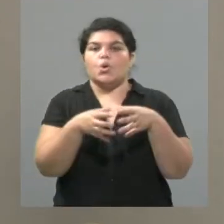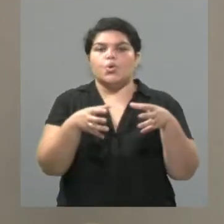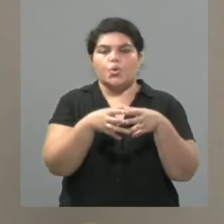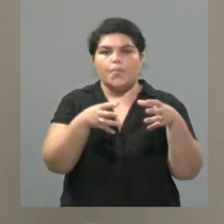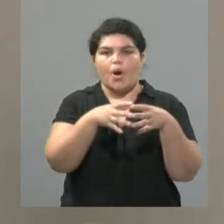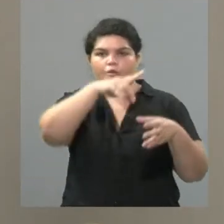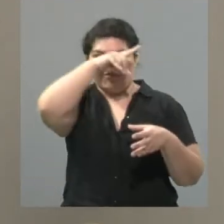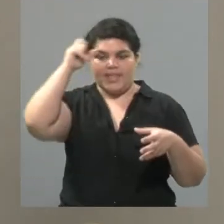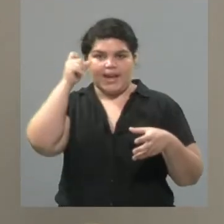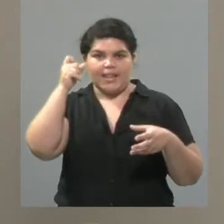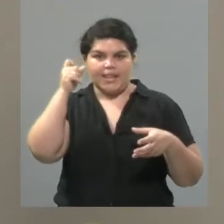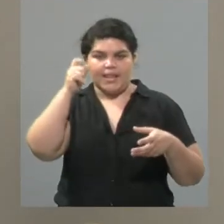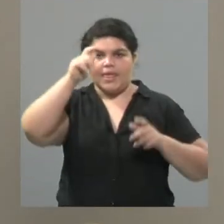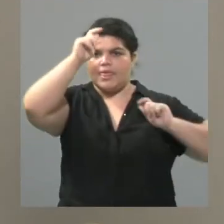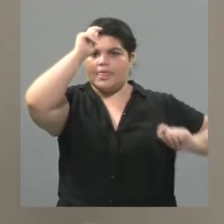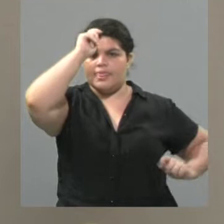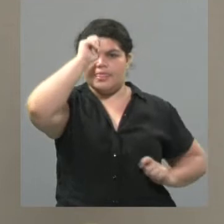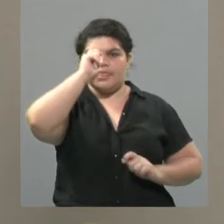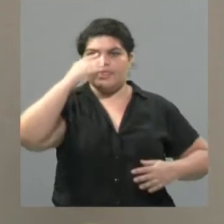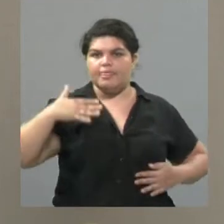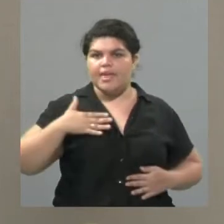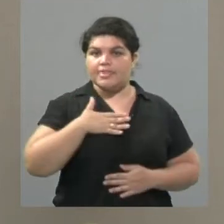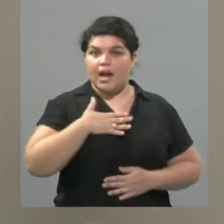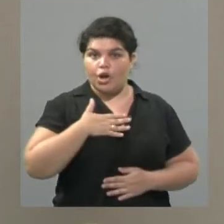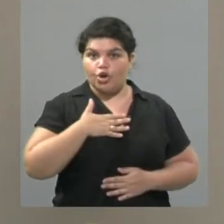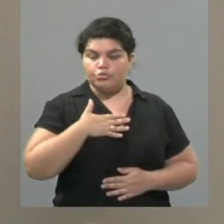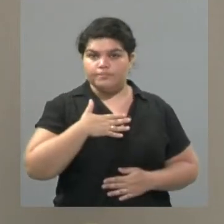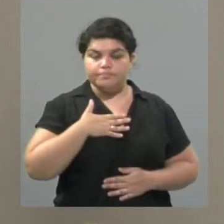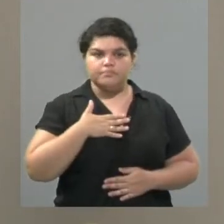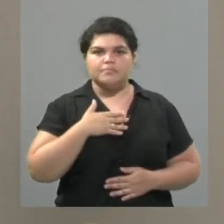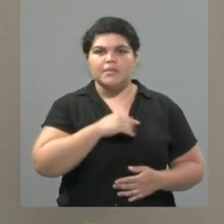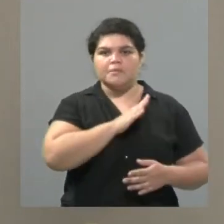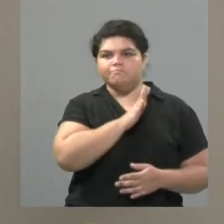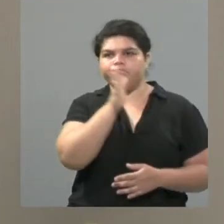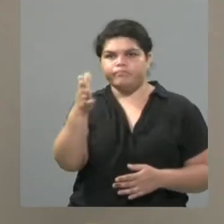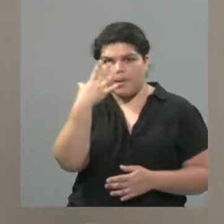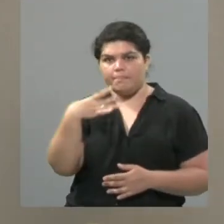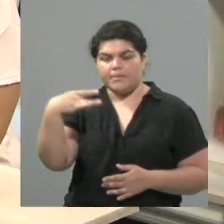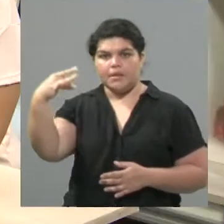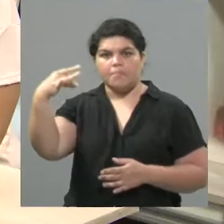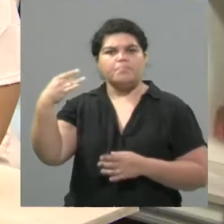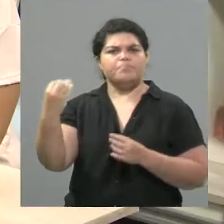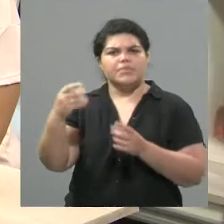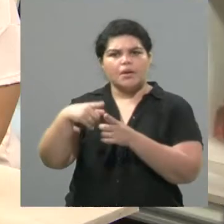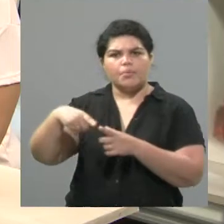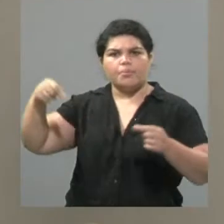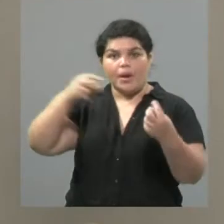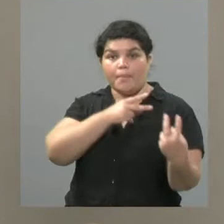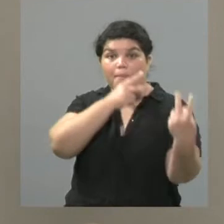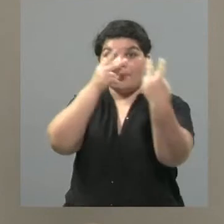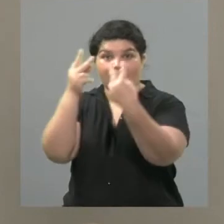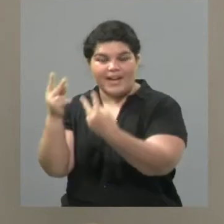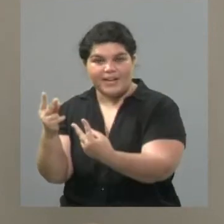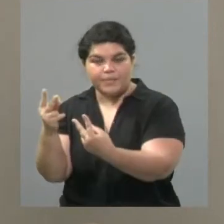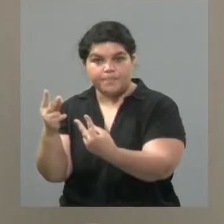se nos abre la puerta para poder viajar. Somos invitados a viajar a Japón y a partir de ahí